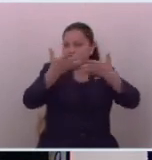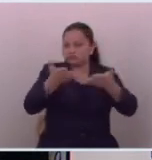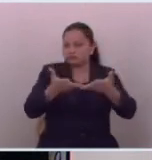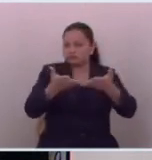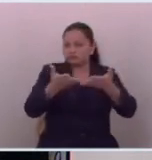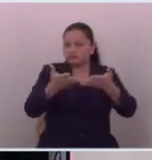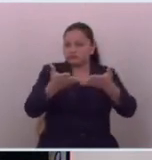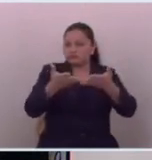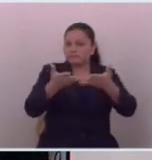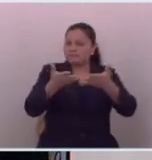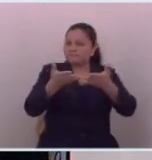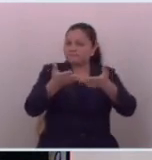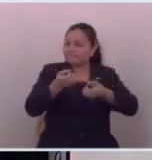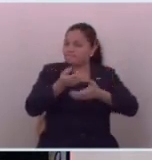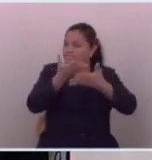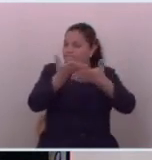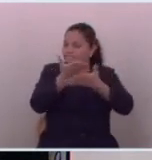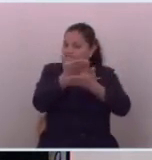es que les digo